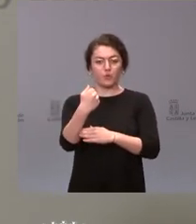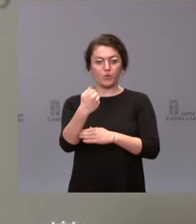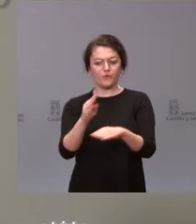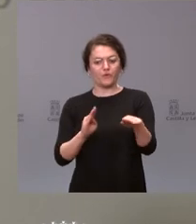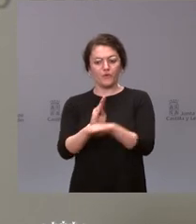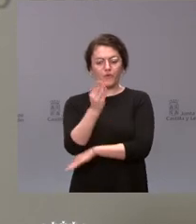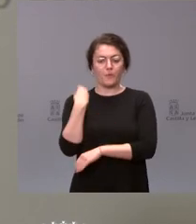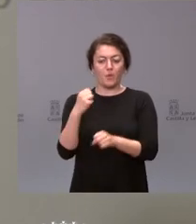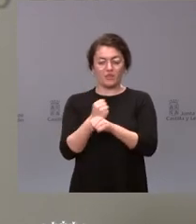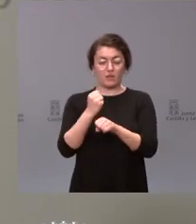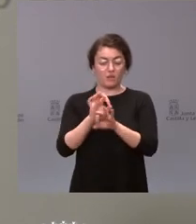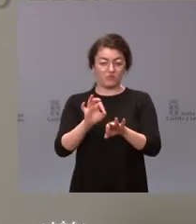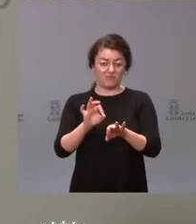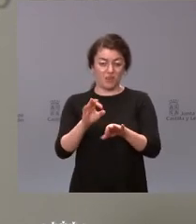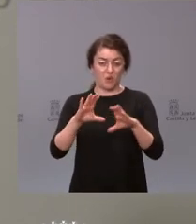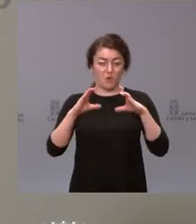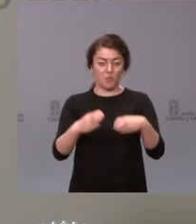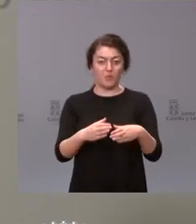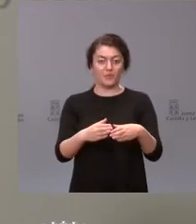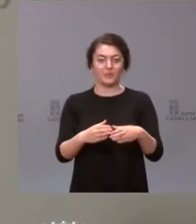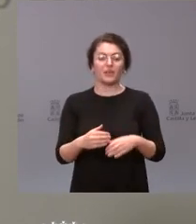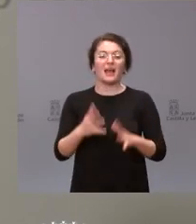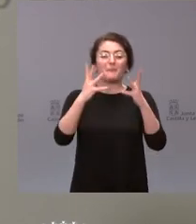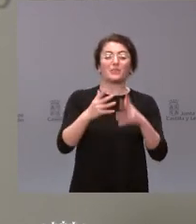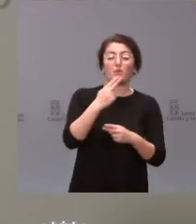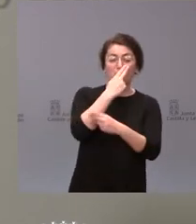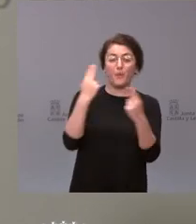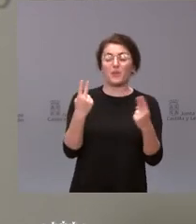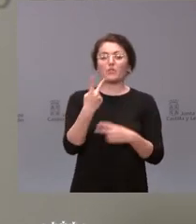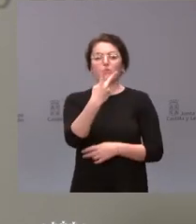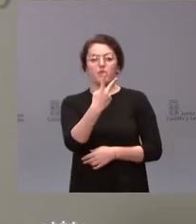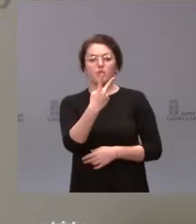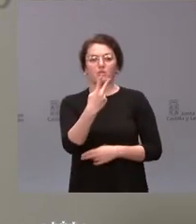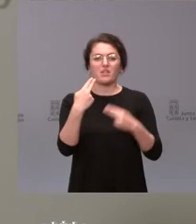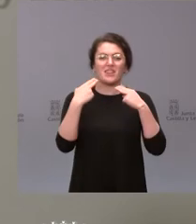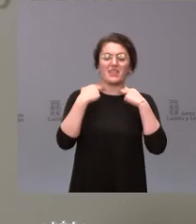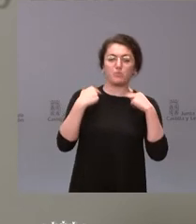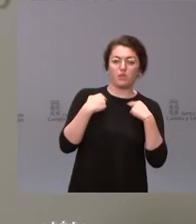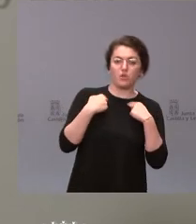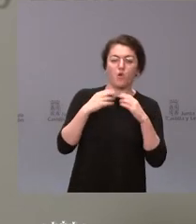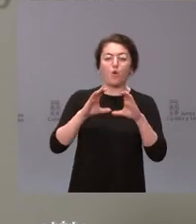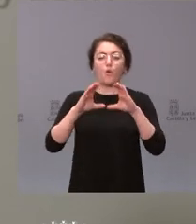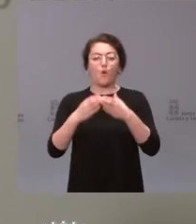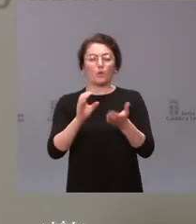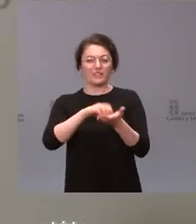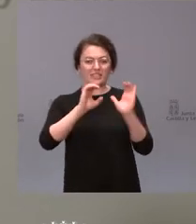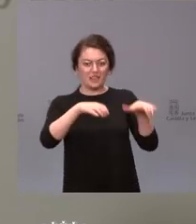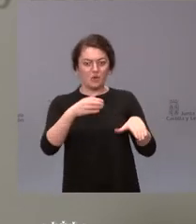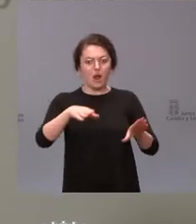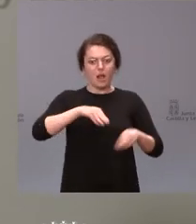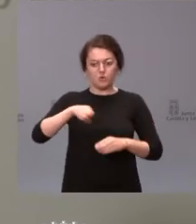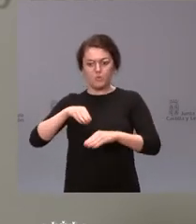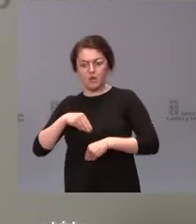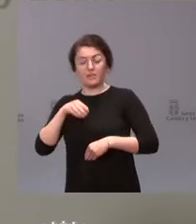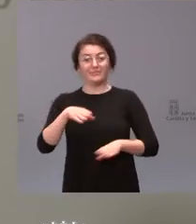Solo dos administraciones públicas, la Diputación y la Junta de Castilla y León, asumimos la financiación de ese equipo específico y la Junta de Castilla y León asumió la mitad